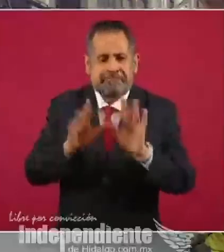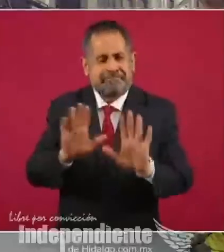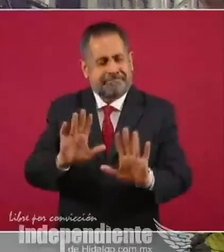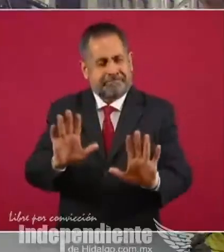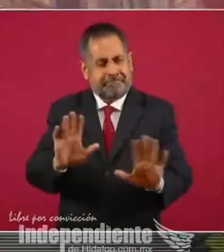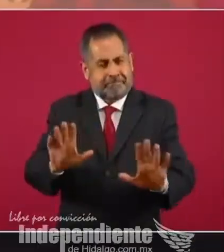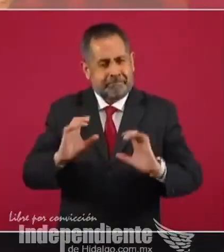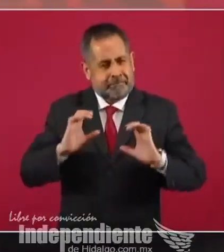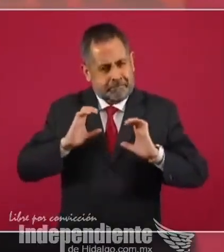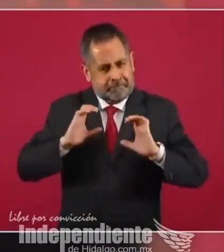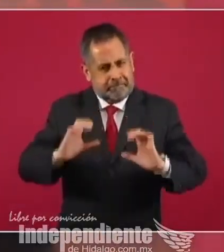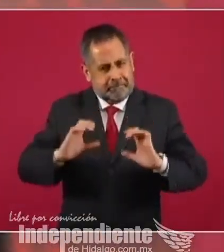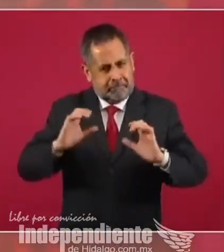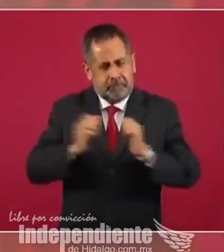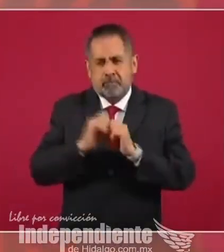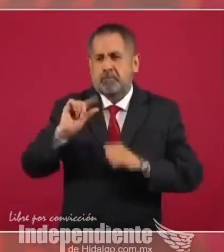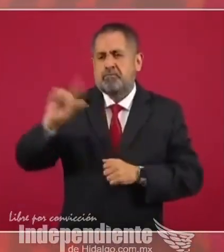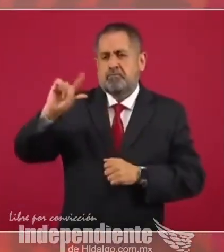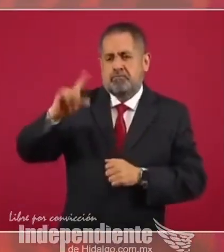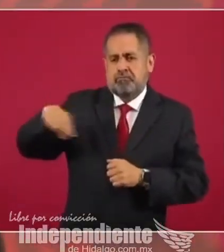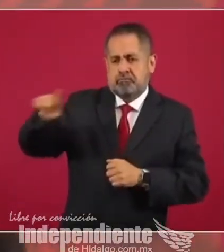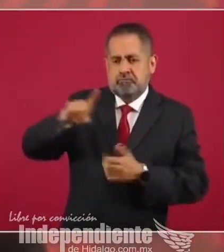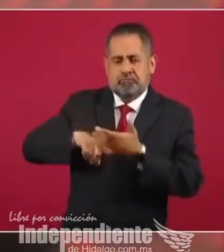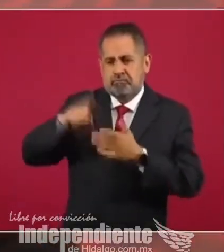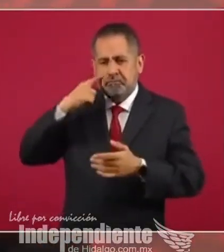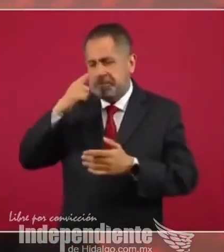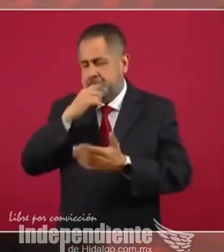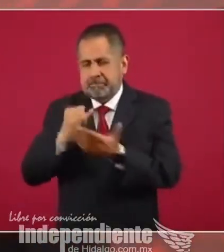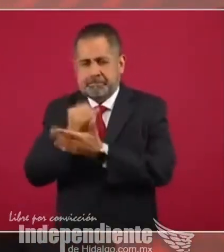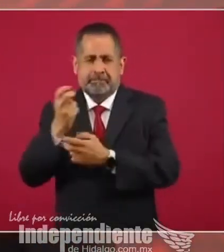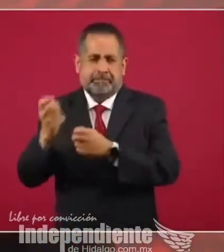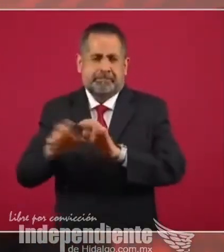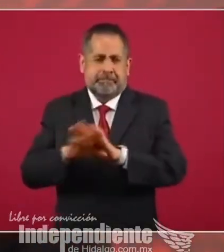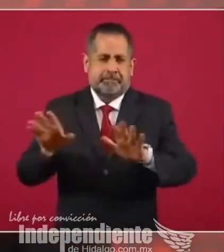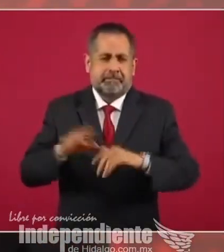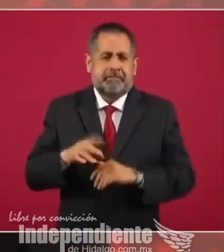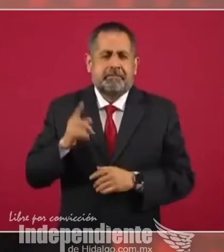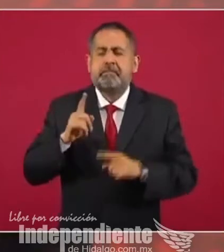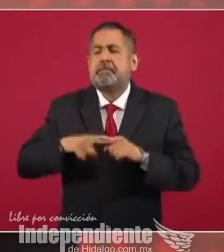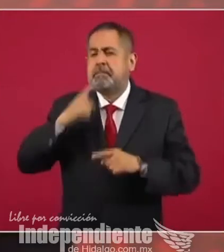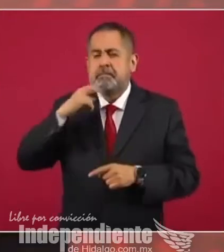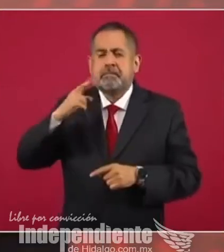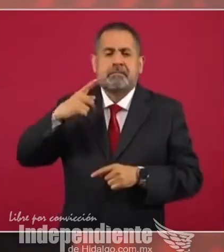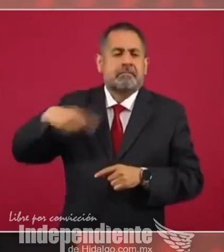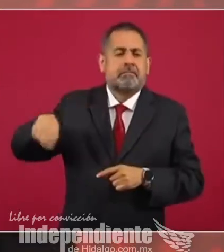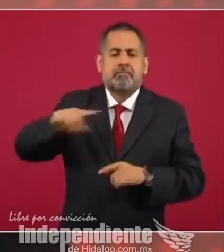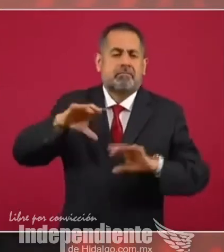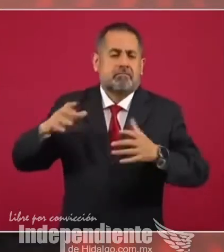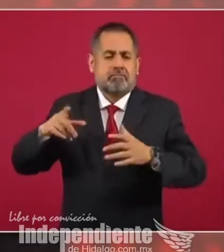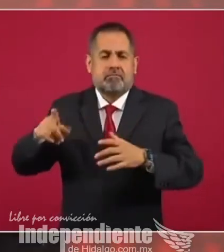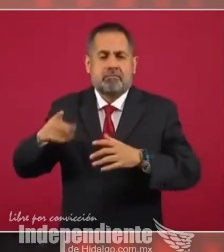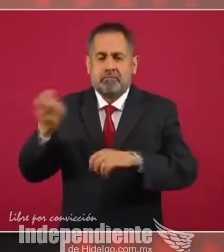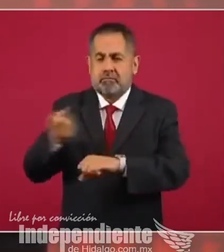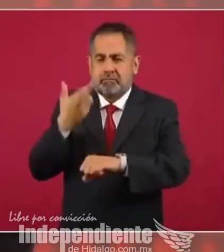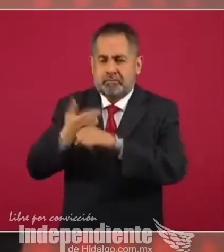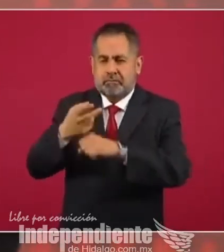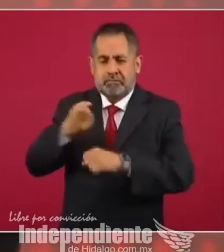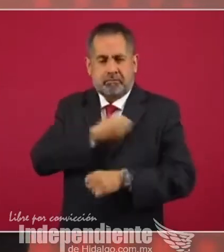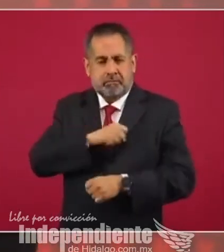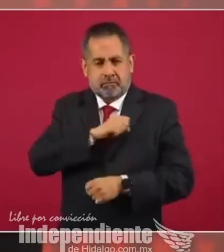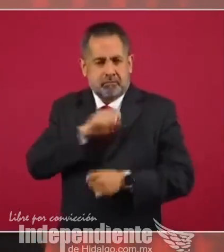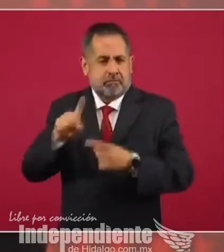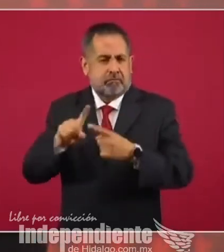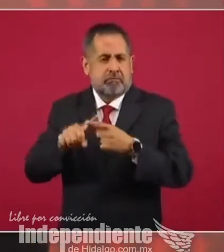Queremos que sean profesionales los que decidan esto. Y qué mejor que el secretario de Salud